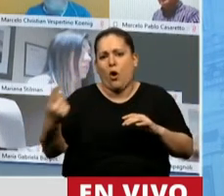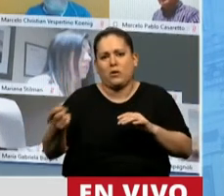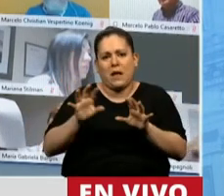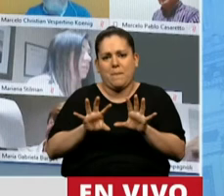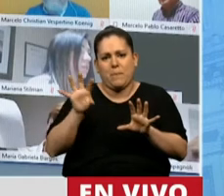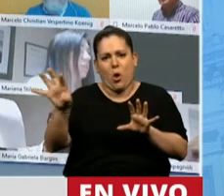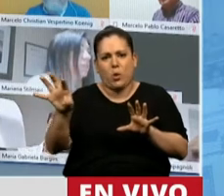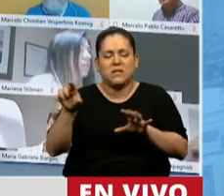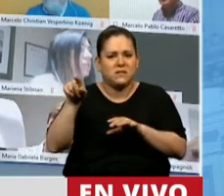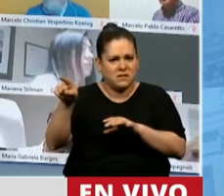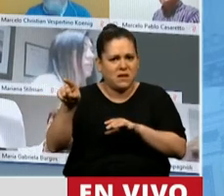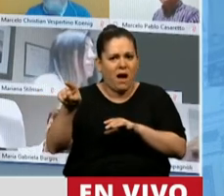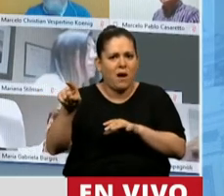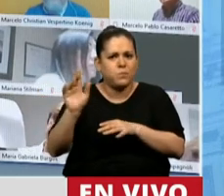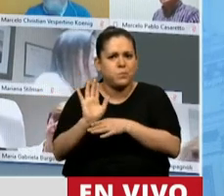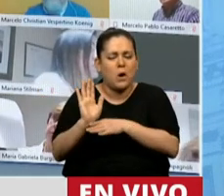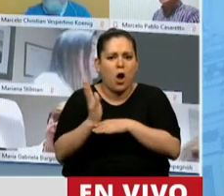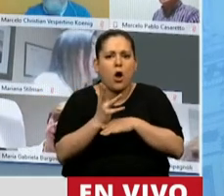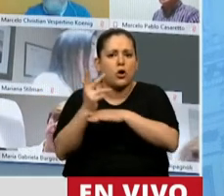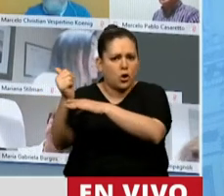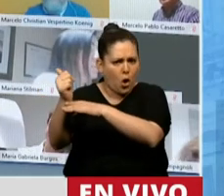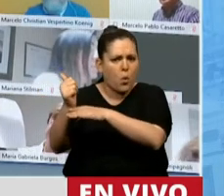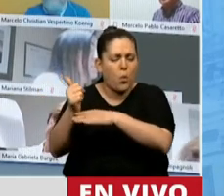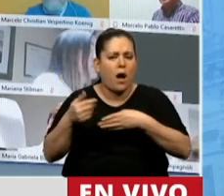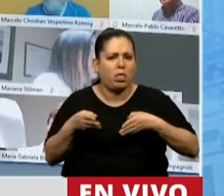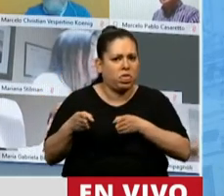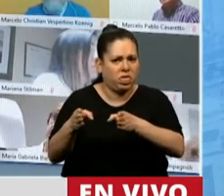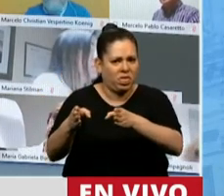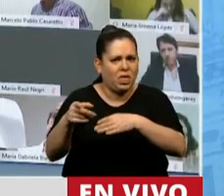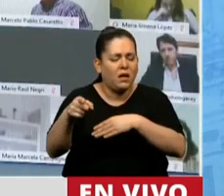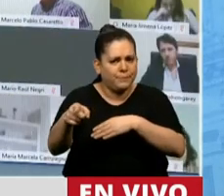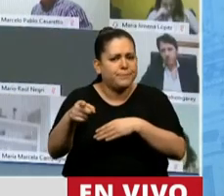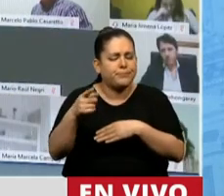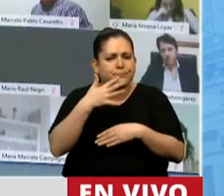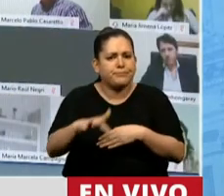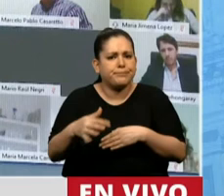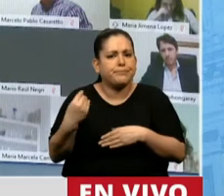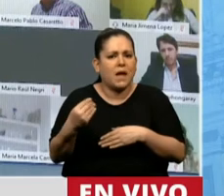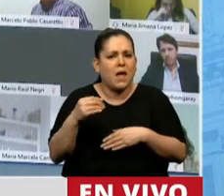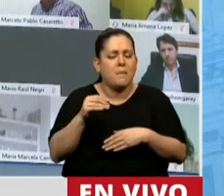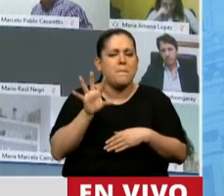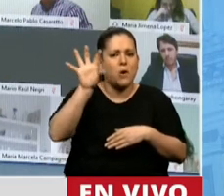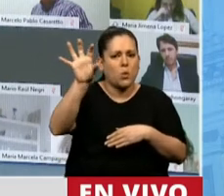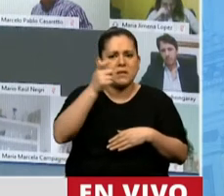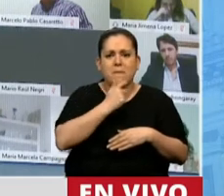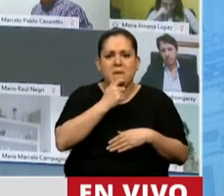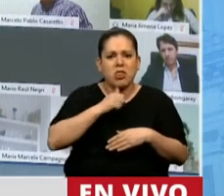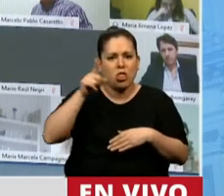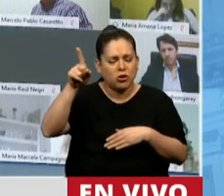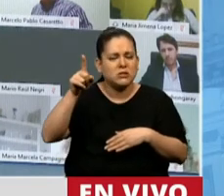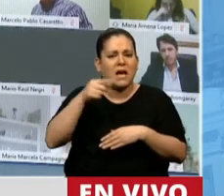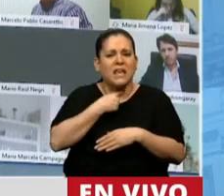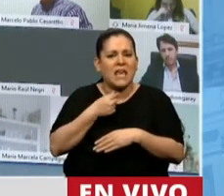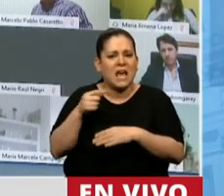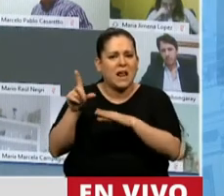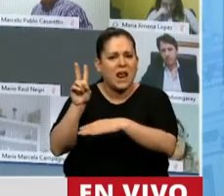que se ha apropiado del recurso. Tenemos que entender que la lucha del pueblo mendocino por la mantención de